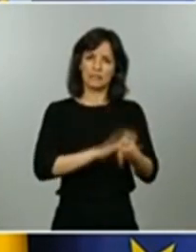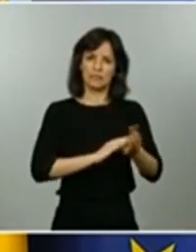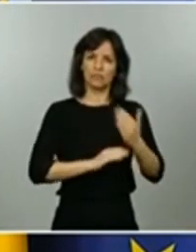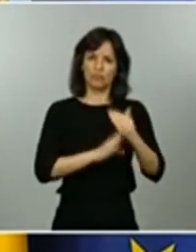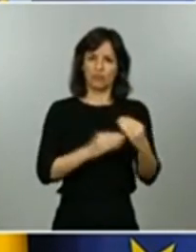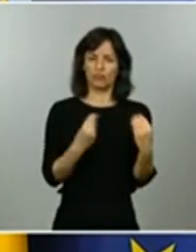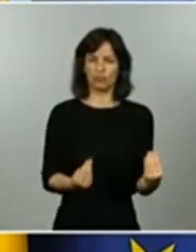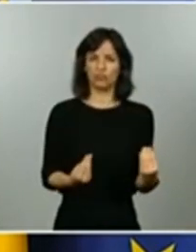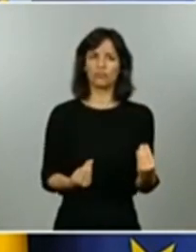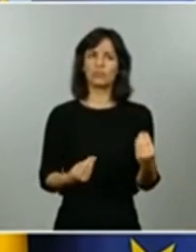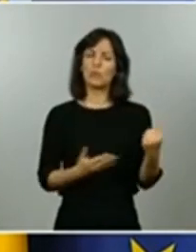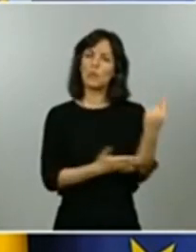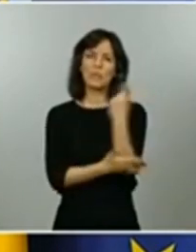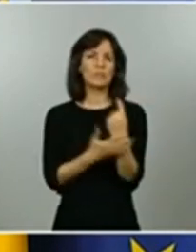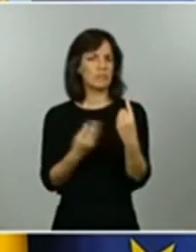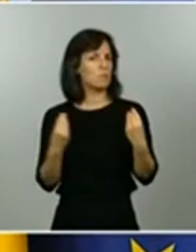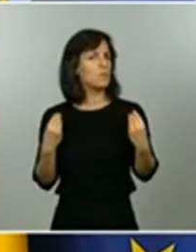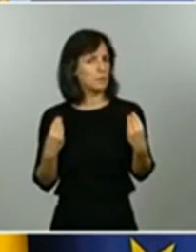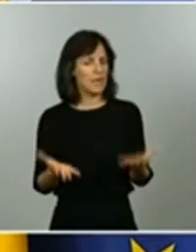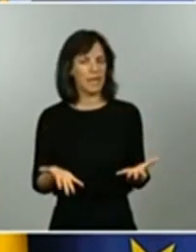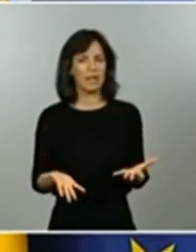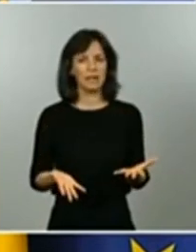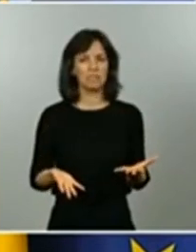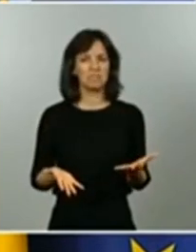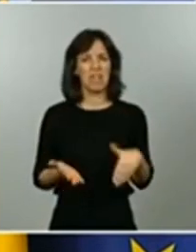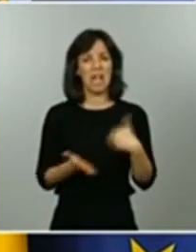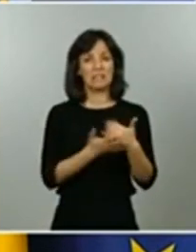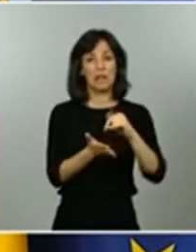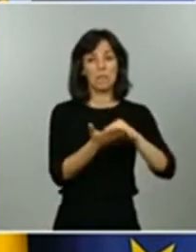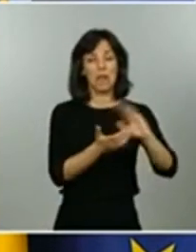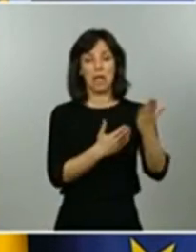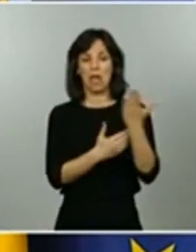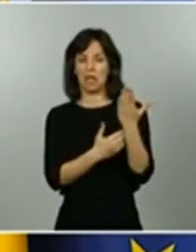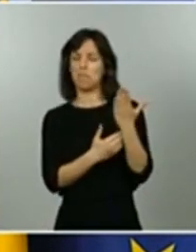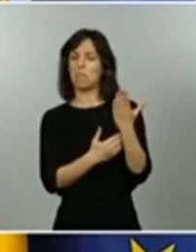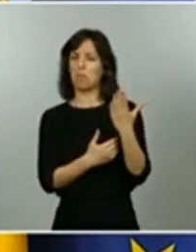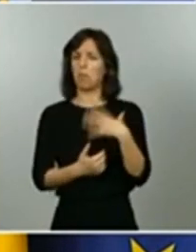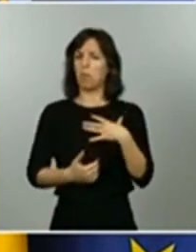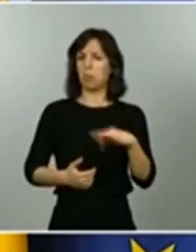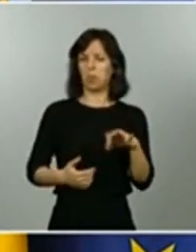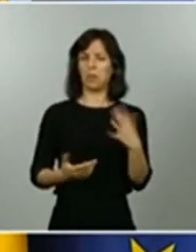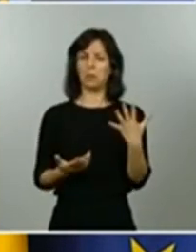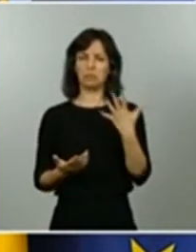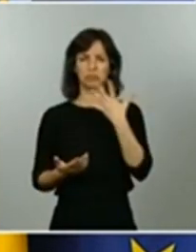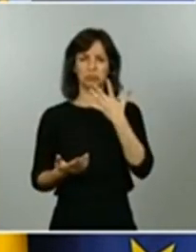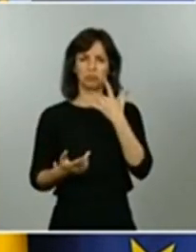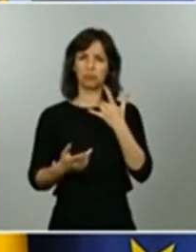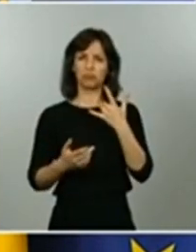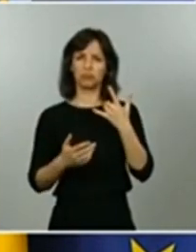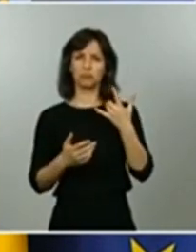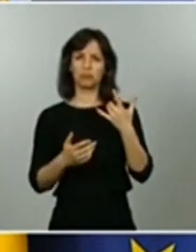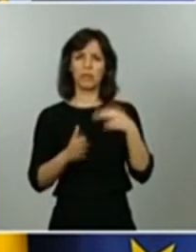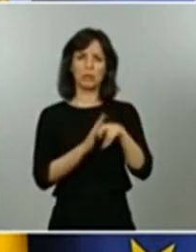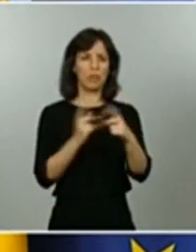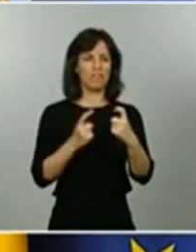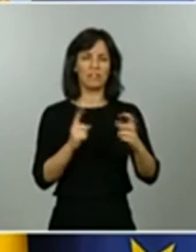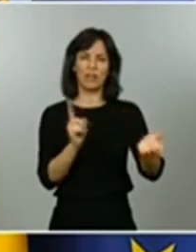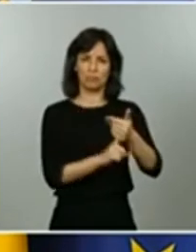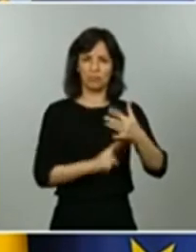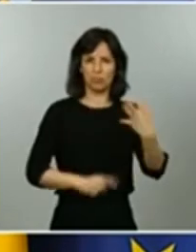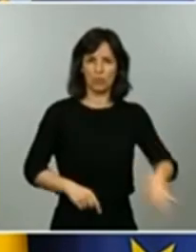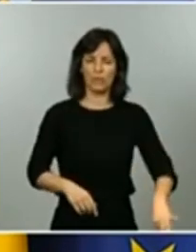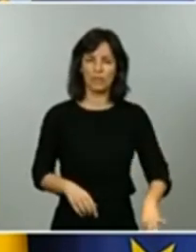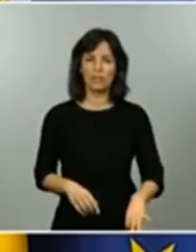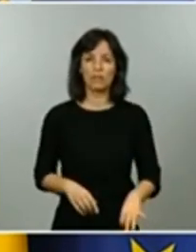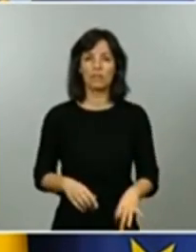bien diseñado y que nos permite pensar que es posible el conseguir los recursos necesarios y por lo tanto no hay ninguna